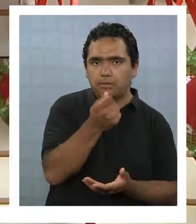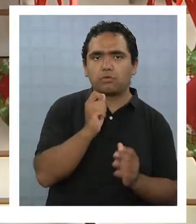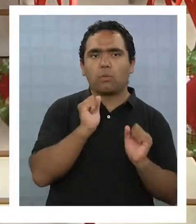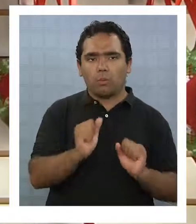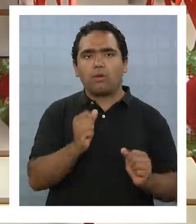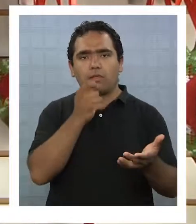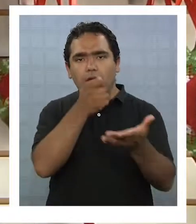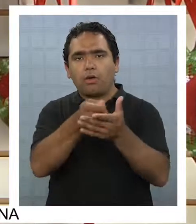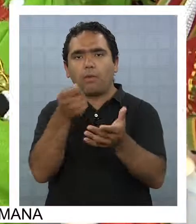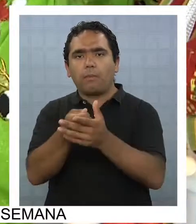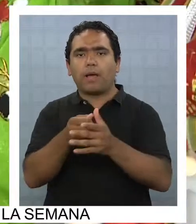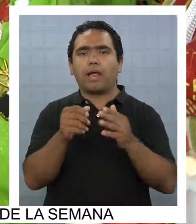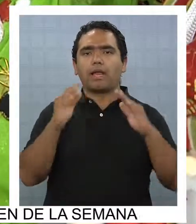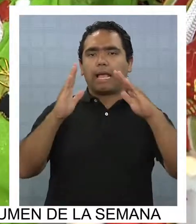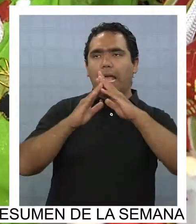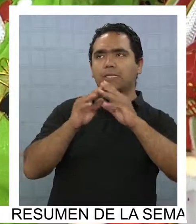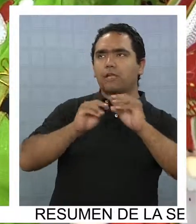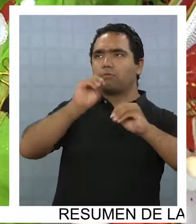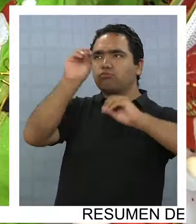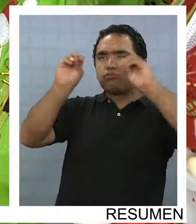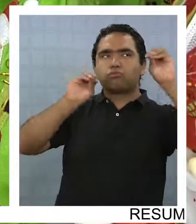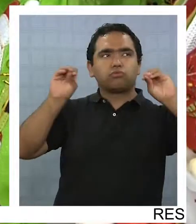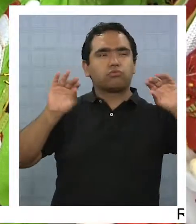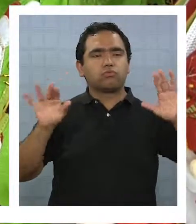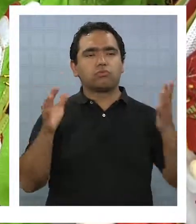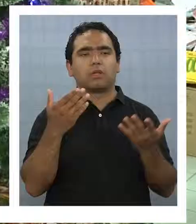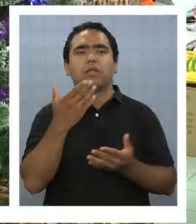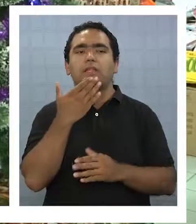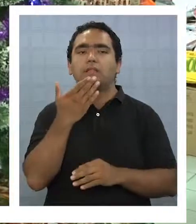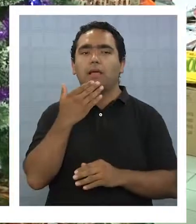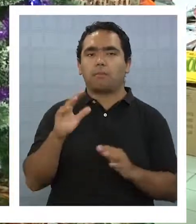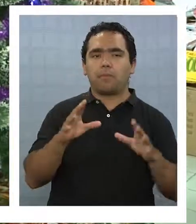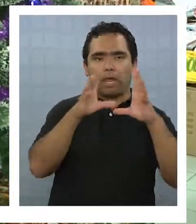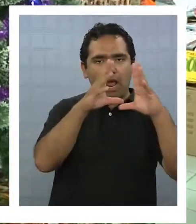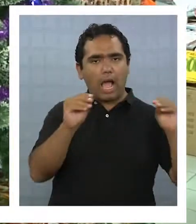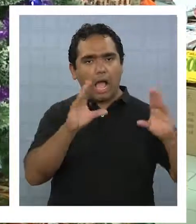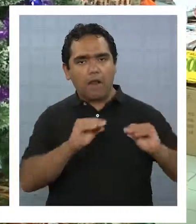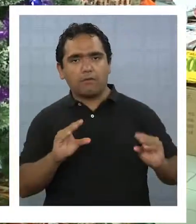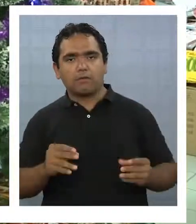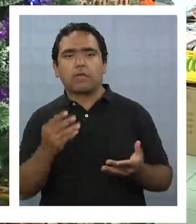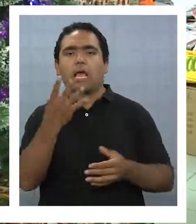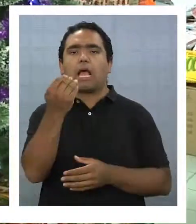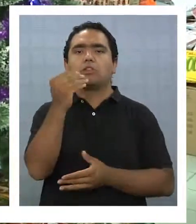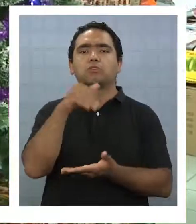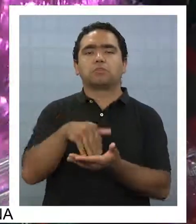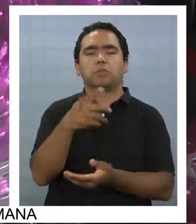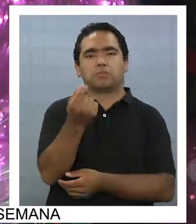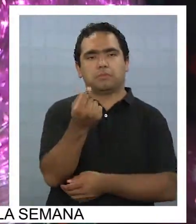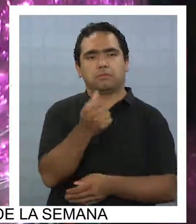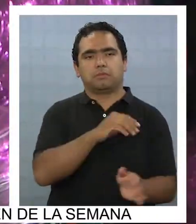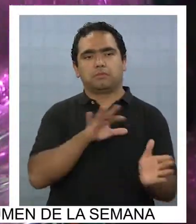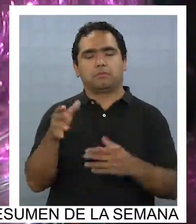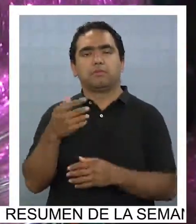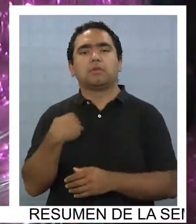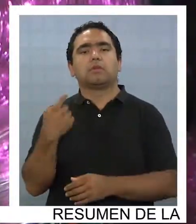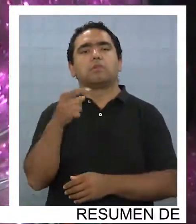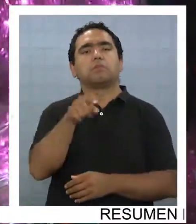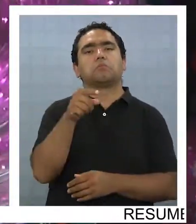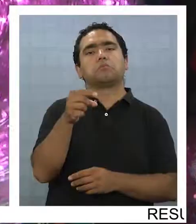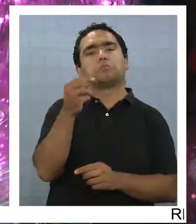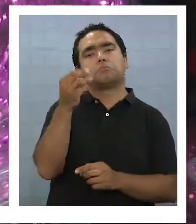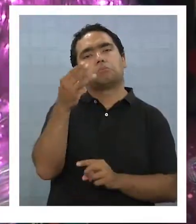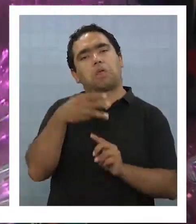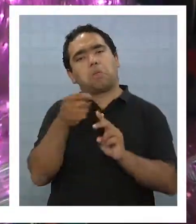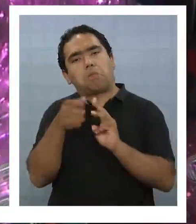adornos de Nochebuena para la casa... ...así como arbolitos semi adornados por 14.000 pesos. Nuestra empresa, unos tres meses antes... ...ya